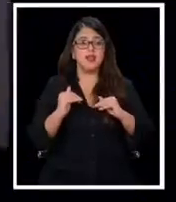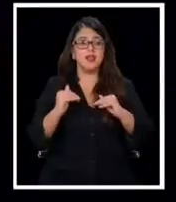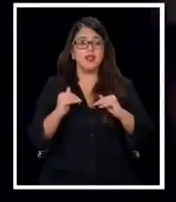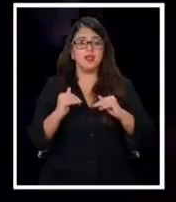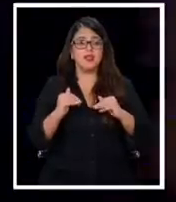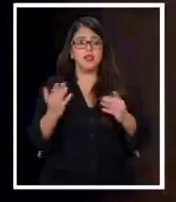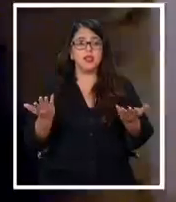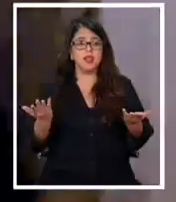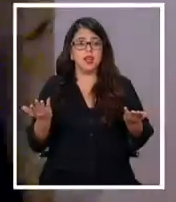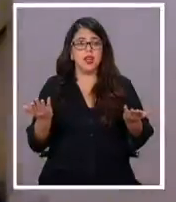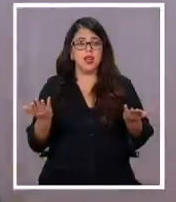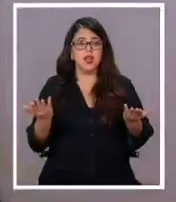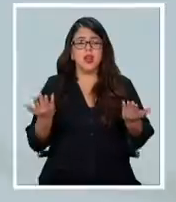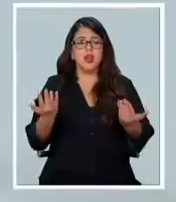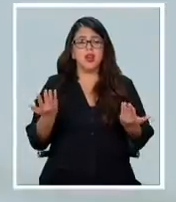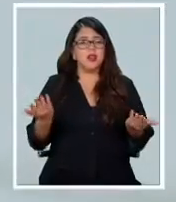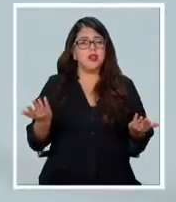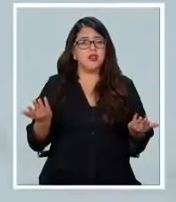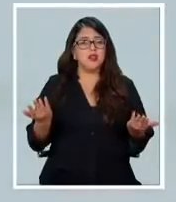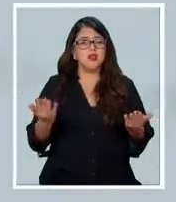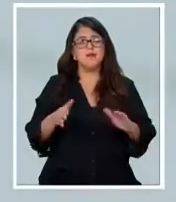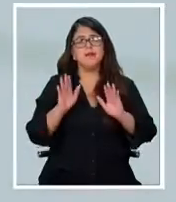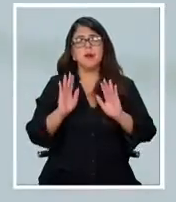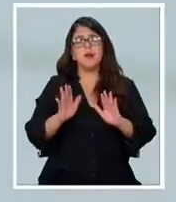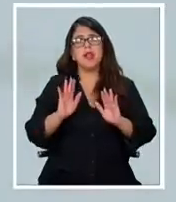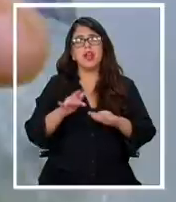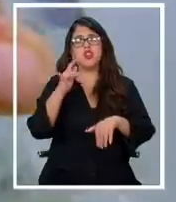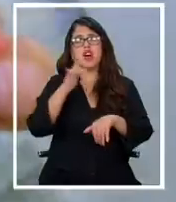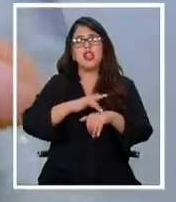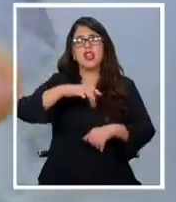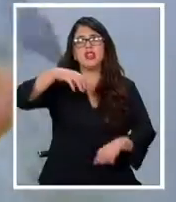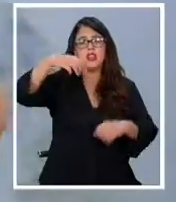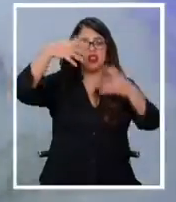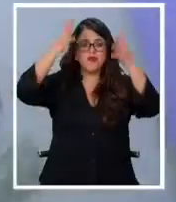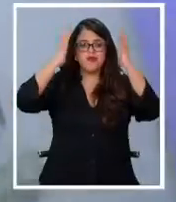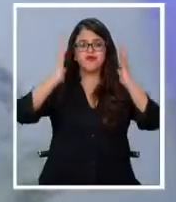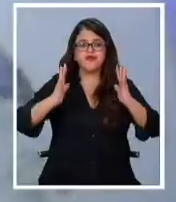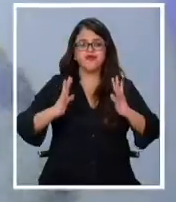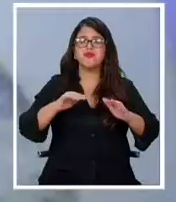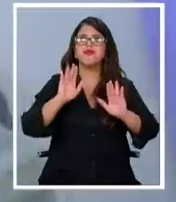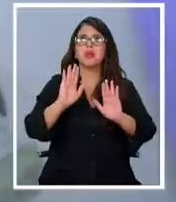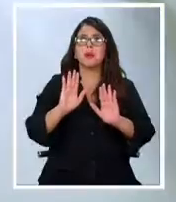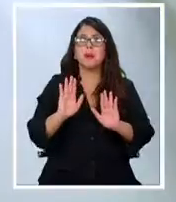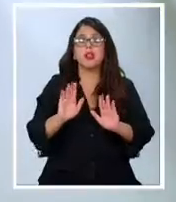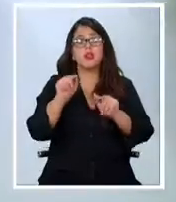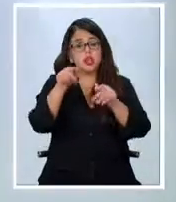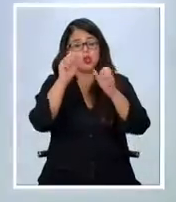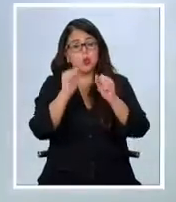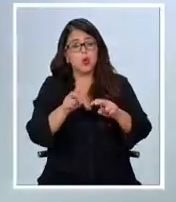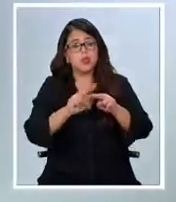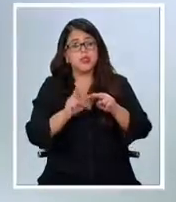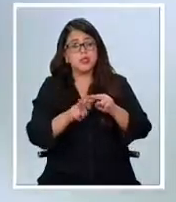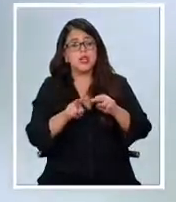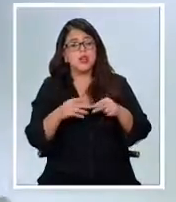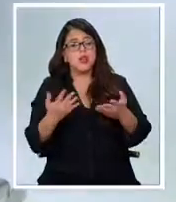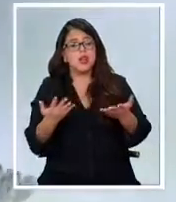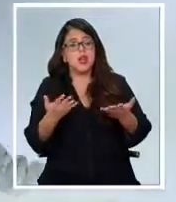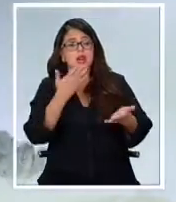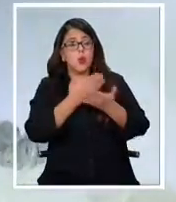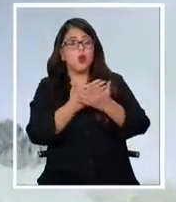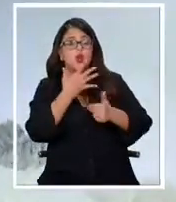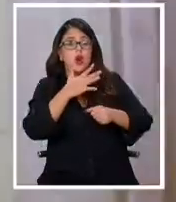está mucho rato esperando que salga el agua. Entonces, si uno puede esperar que el agua esté